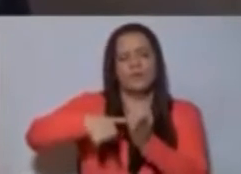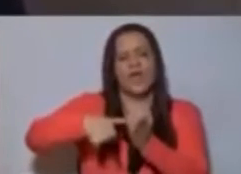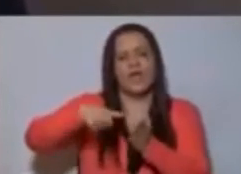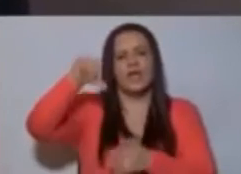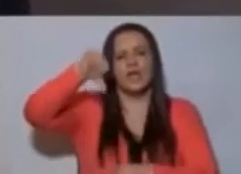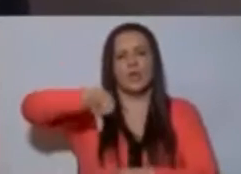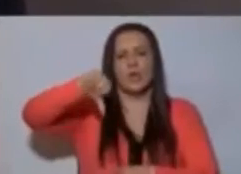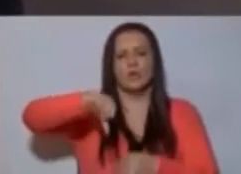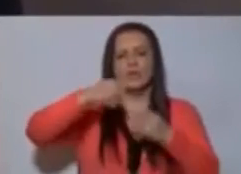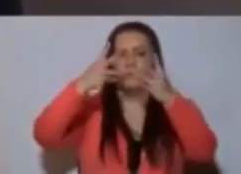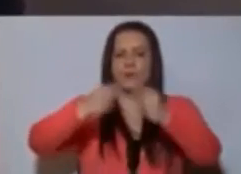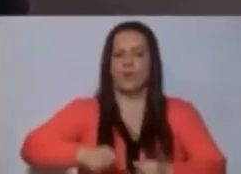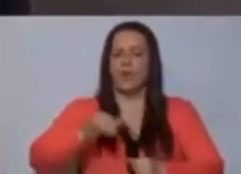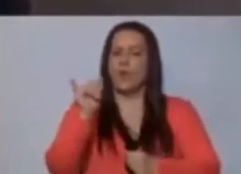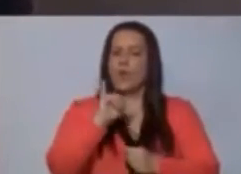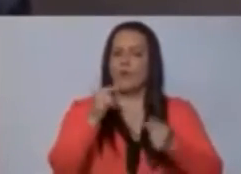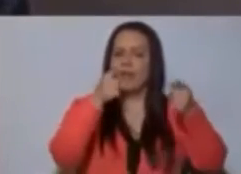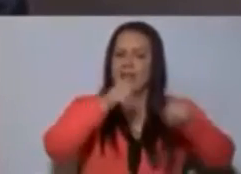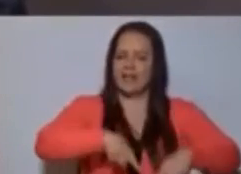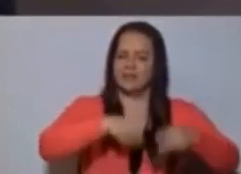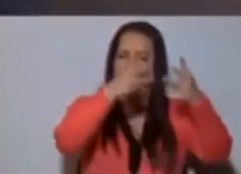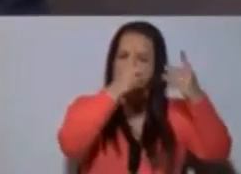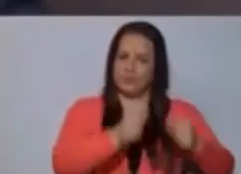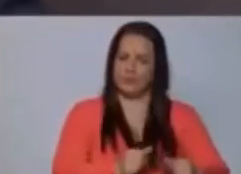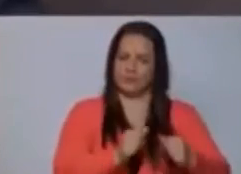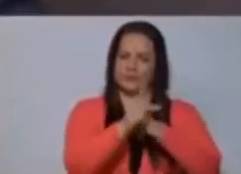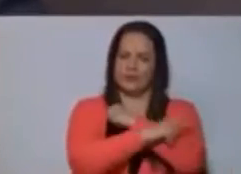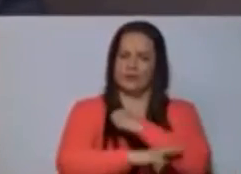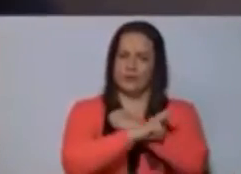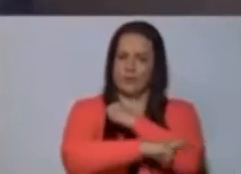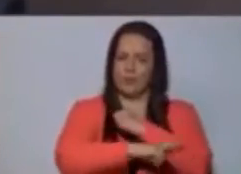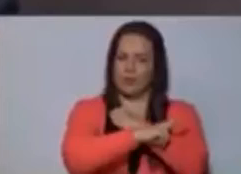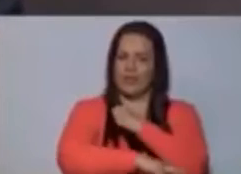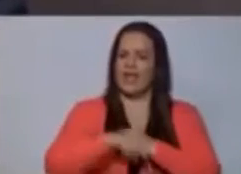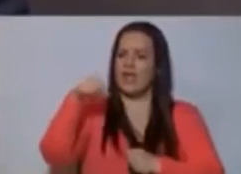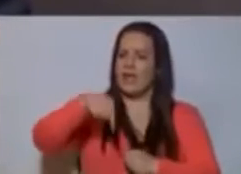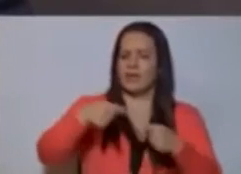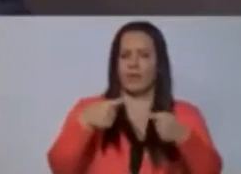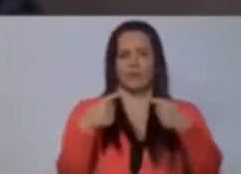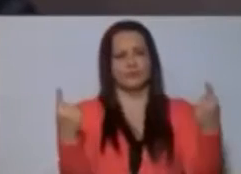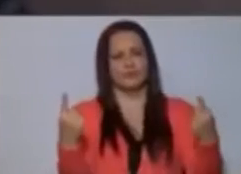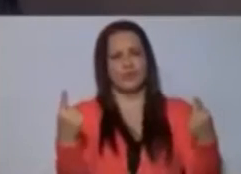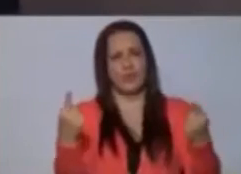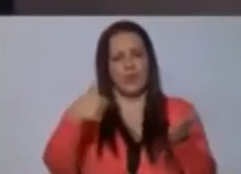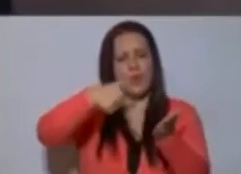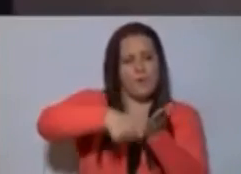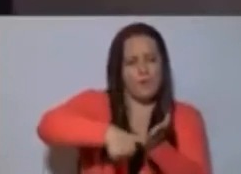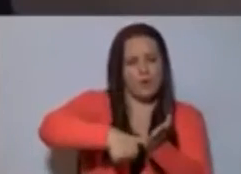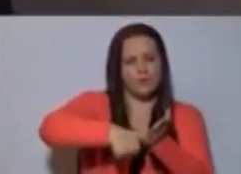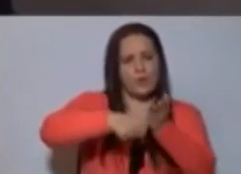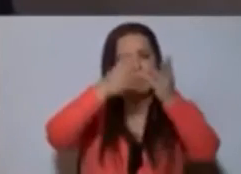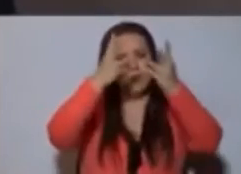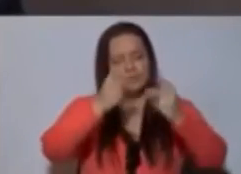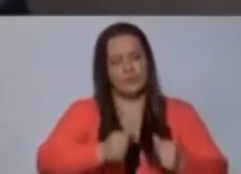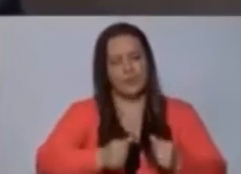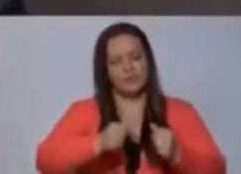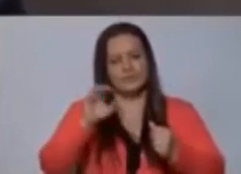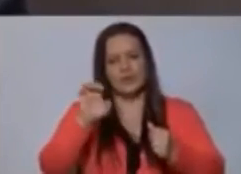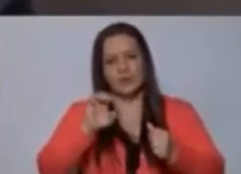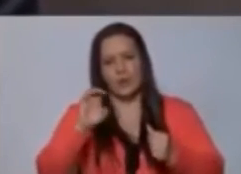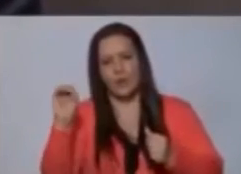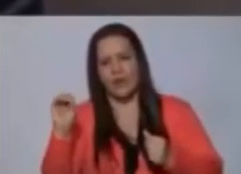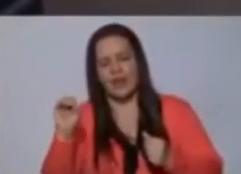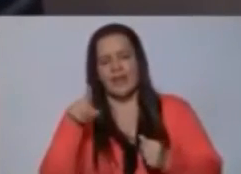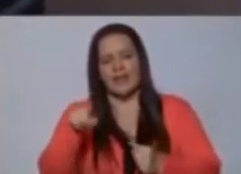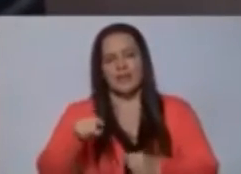presupuesto ordinario de la República. Aquí la oposición vota los presupuestos ordinarios y extraordinarios, los